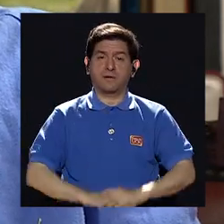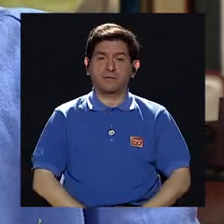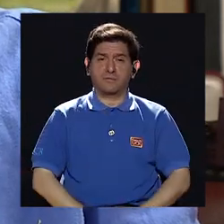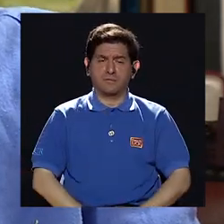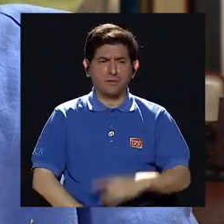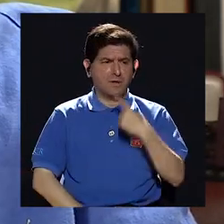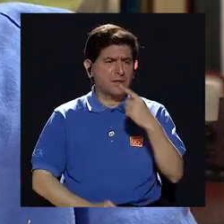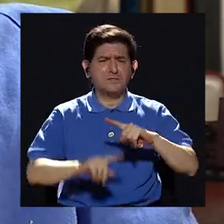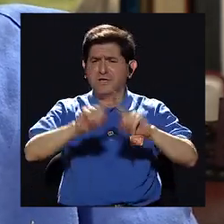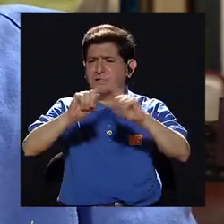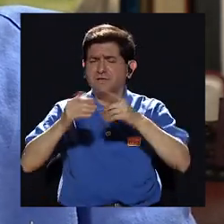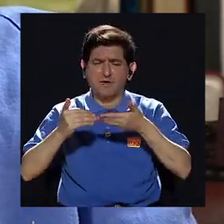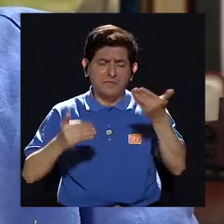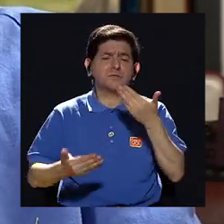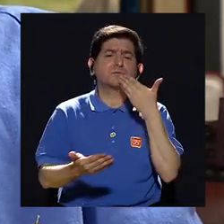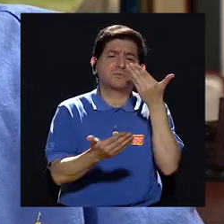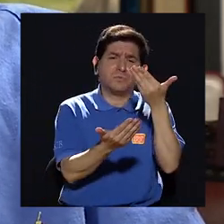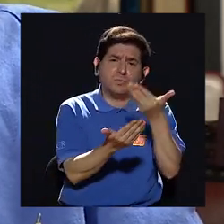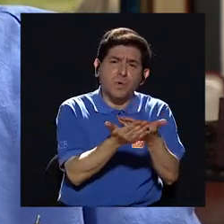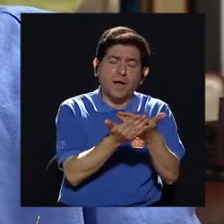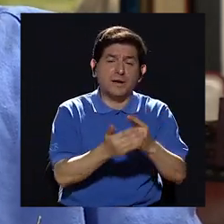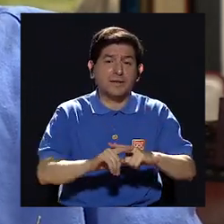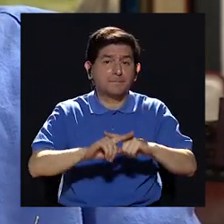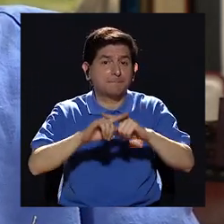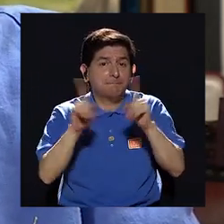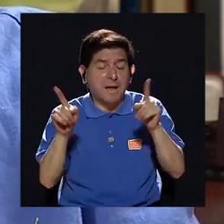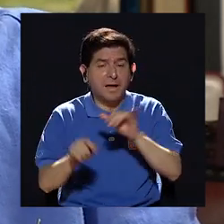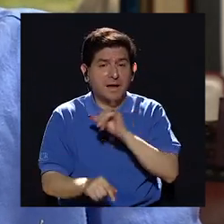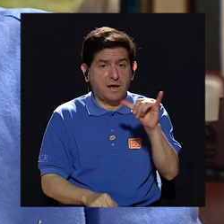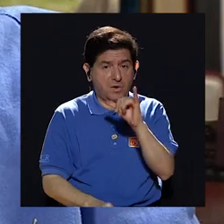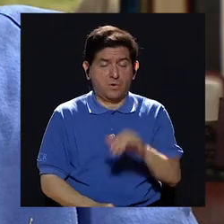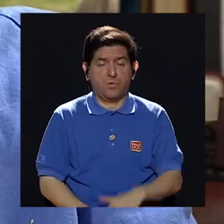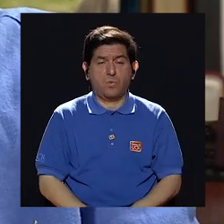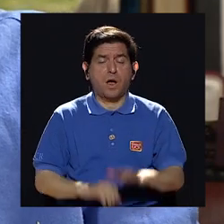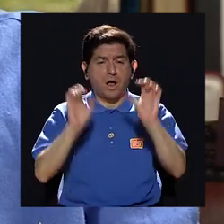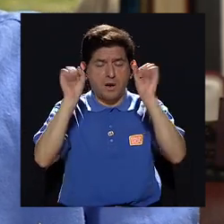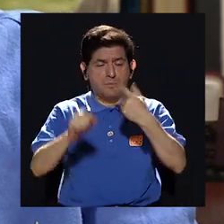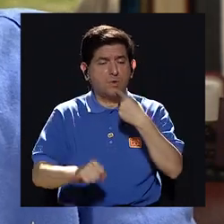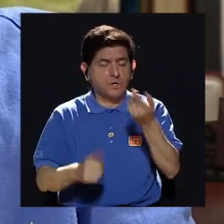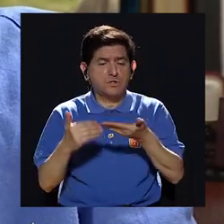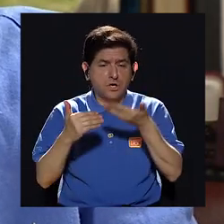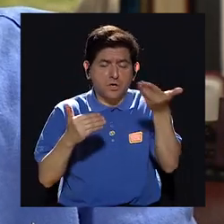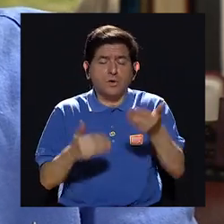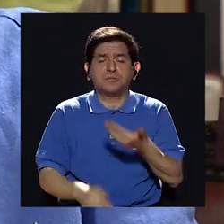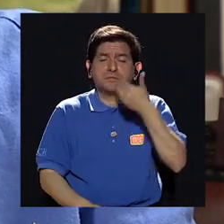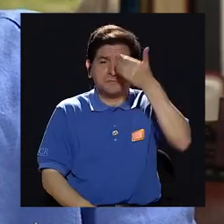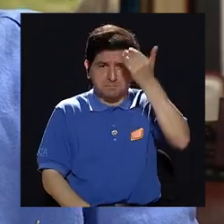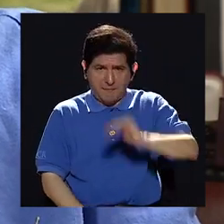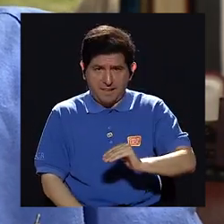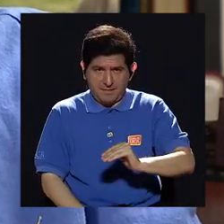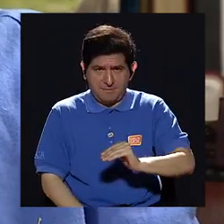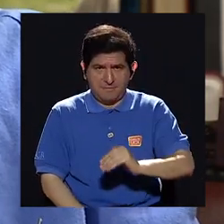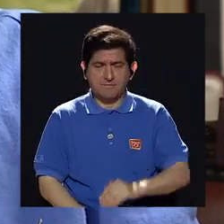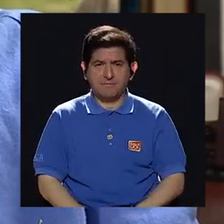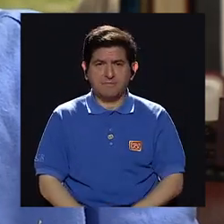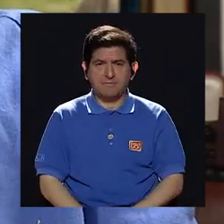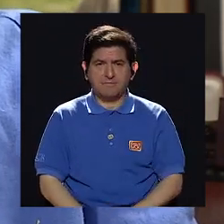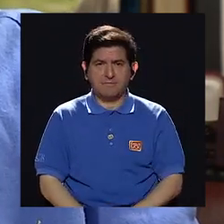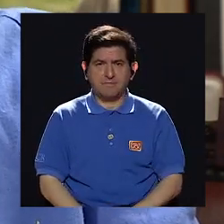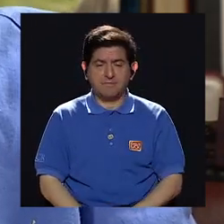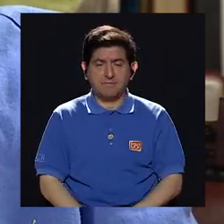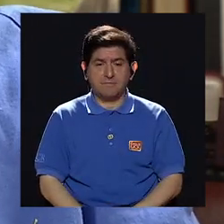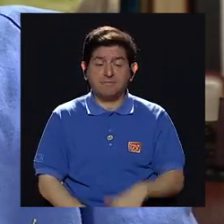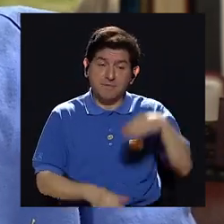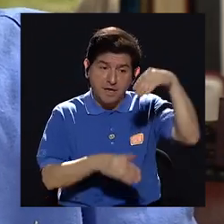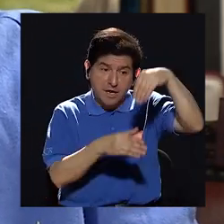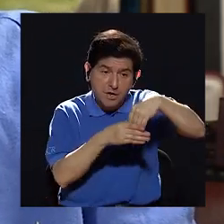Podría decir muchas cosas buenas, pero también podemos decir muchas cosas malas. Entre esas